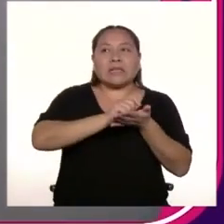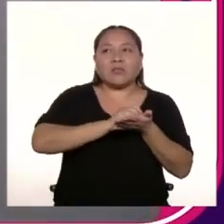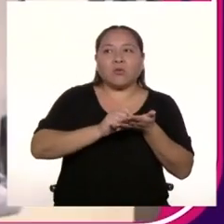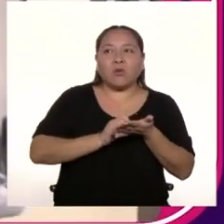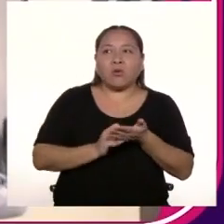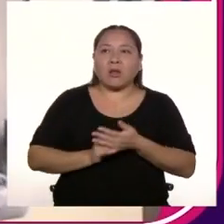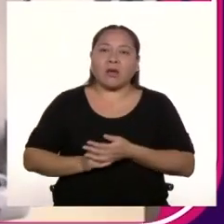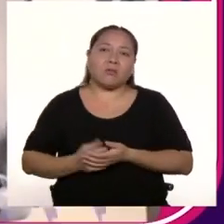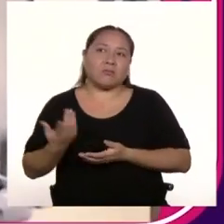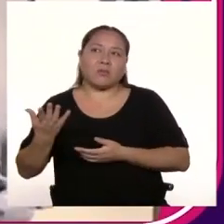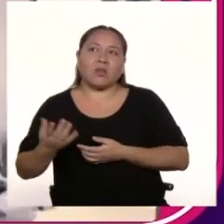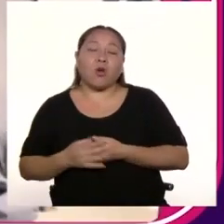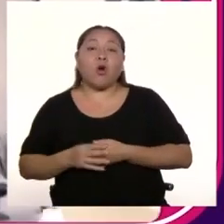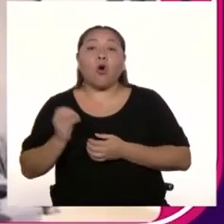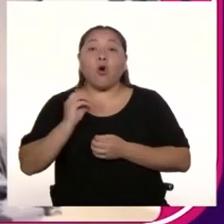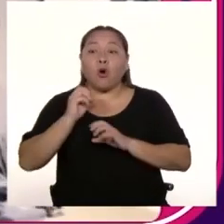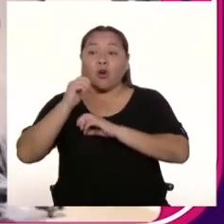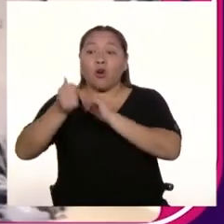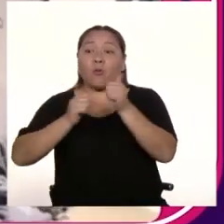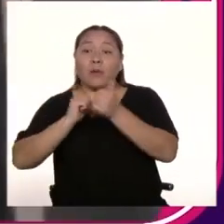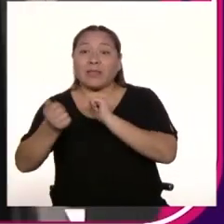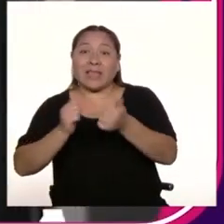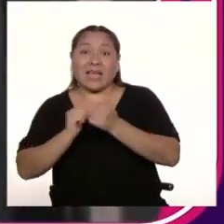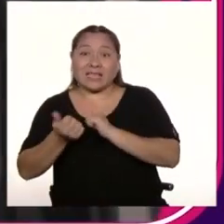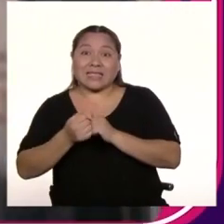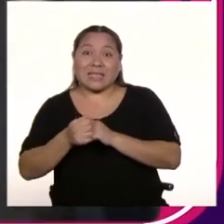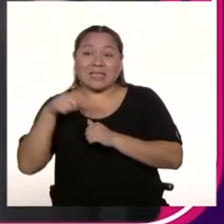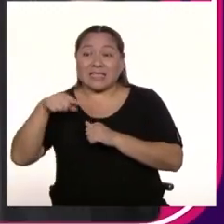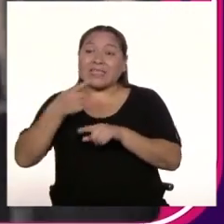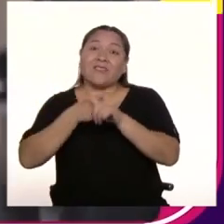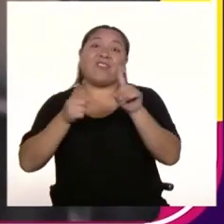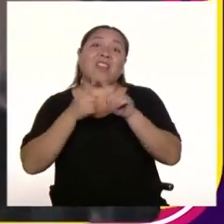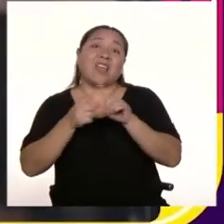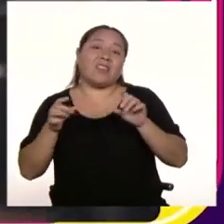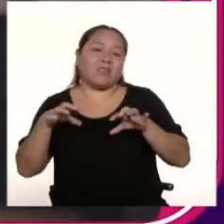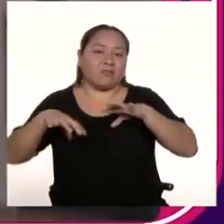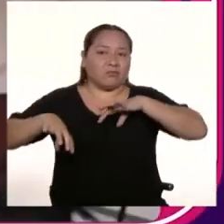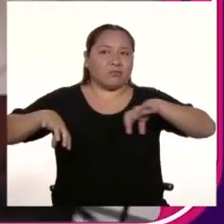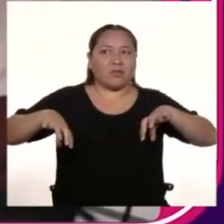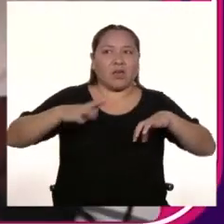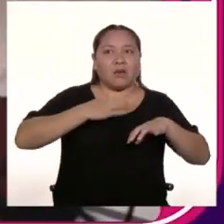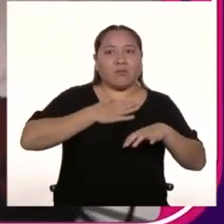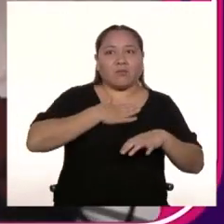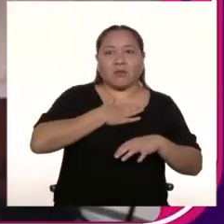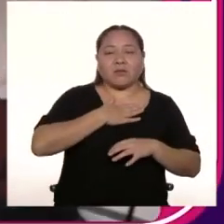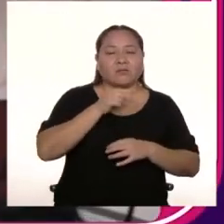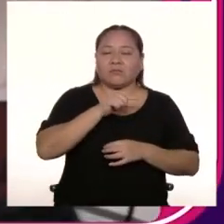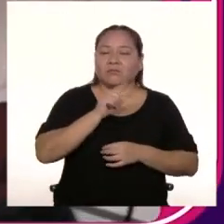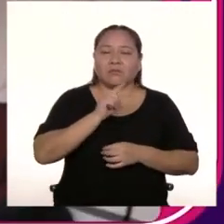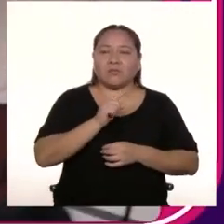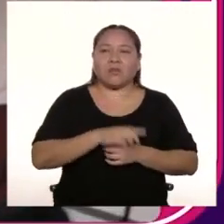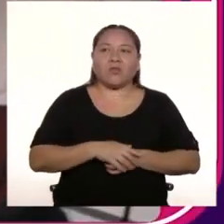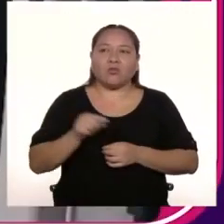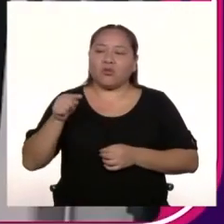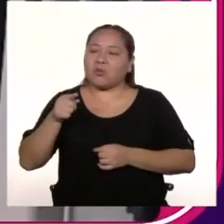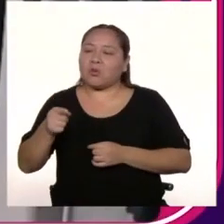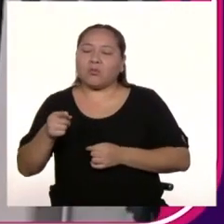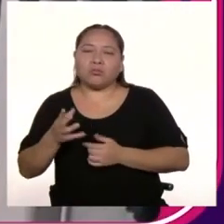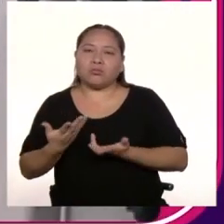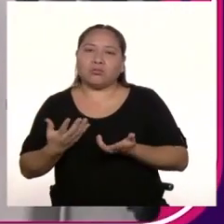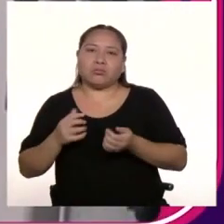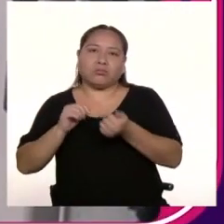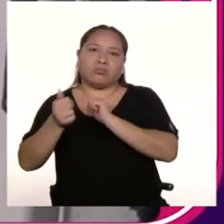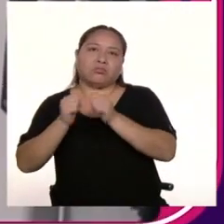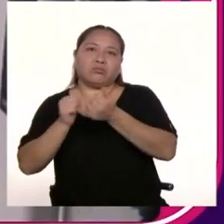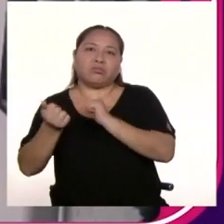fluye en el momento Y que vas diciendo cosas que ves Exactamente Particularmente, en mi caso, no me desarrollo tanto en el freestyle